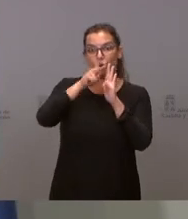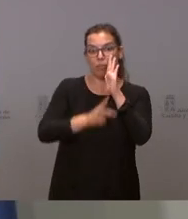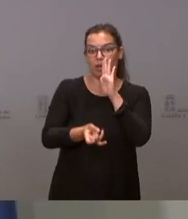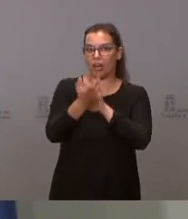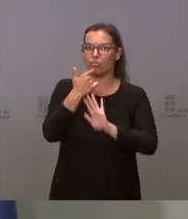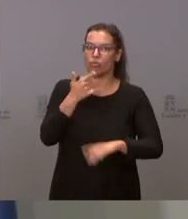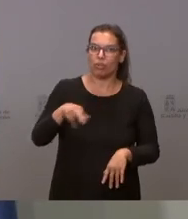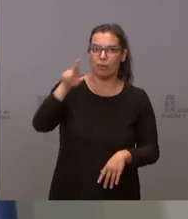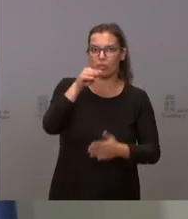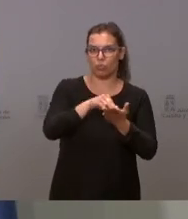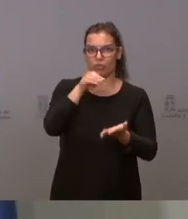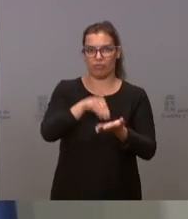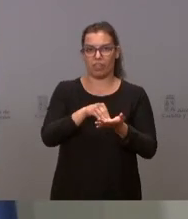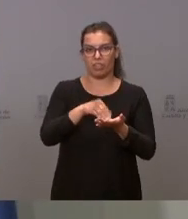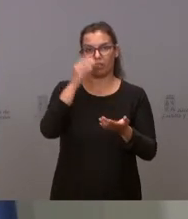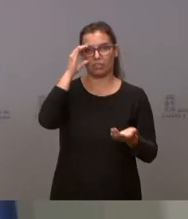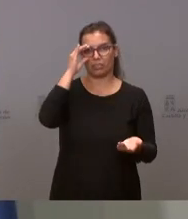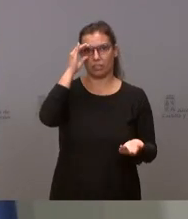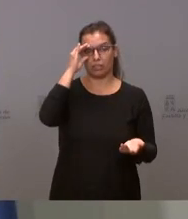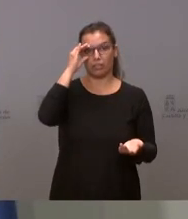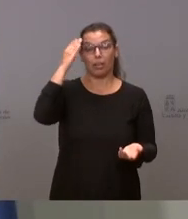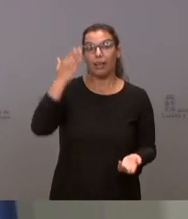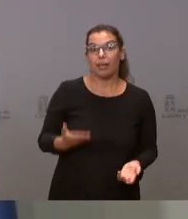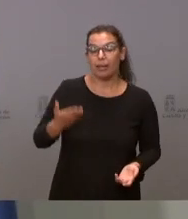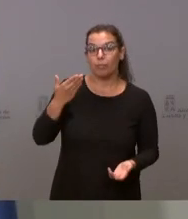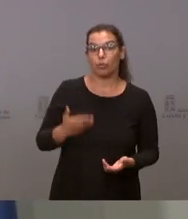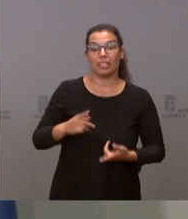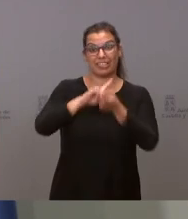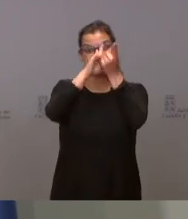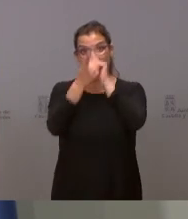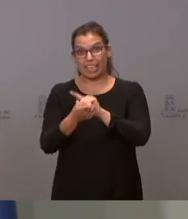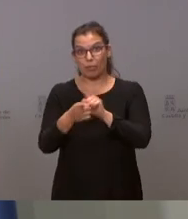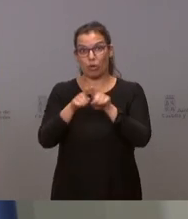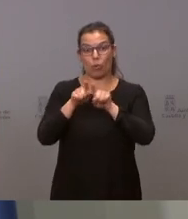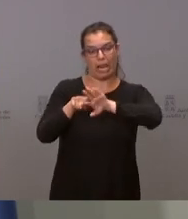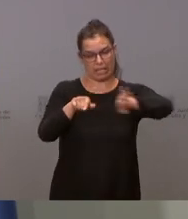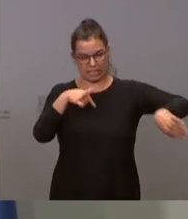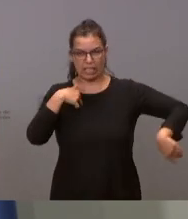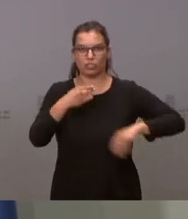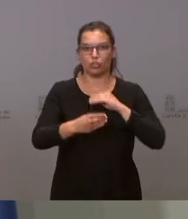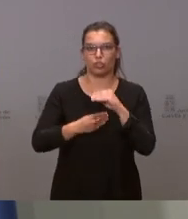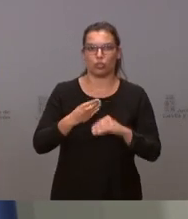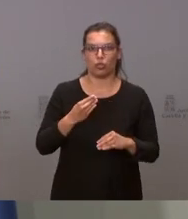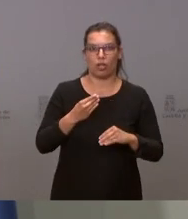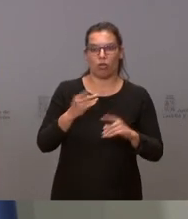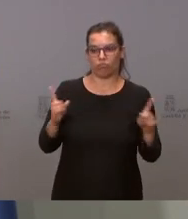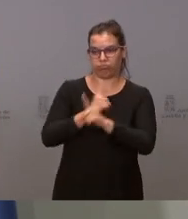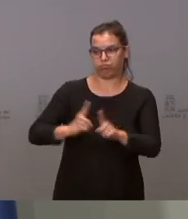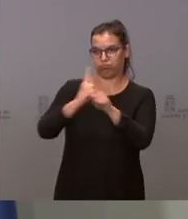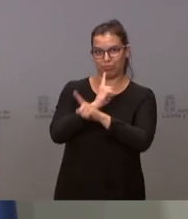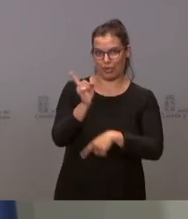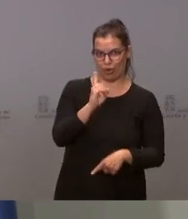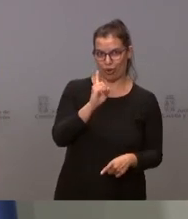insistido muchas veces. Los grandes cambios en la política no es quítate tú que me pongo yo. No es cambiar a unos señores por otros.